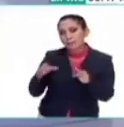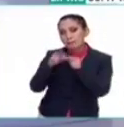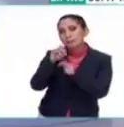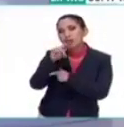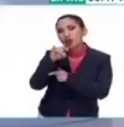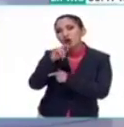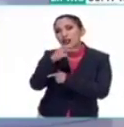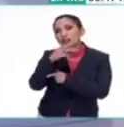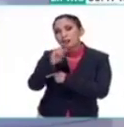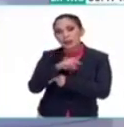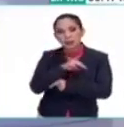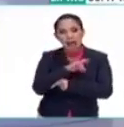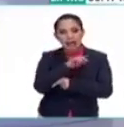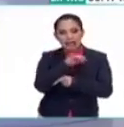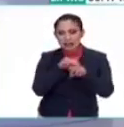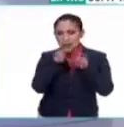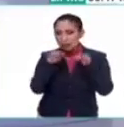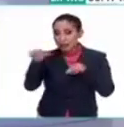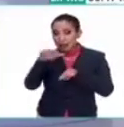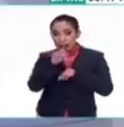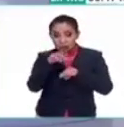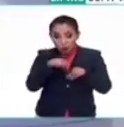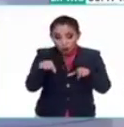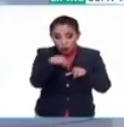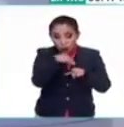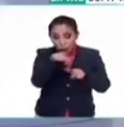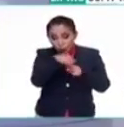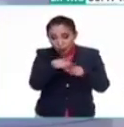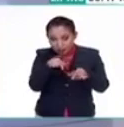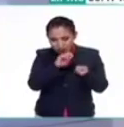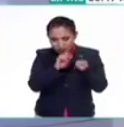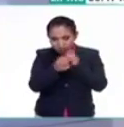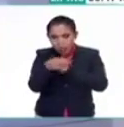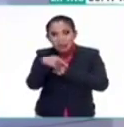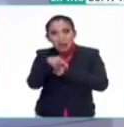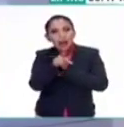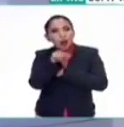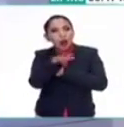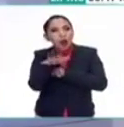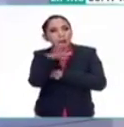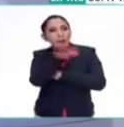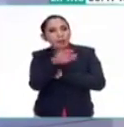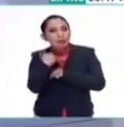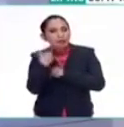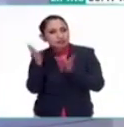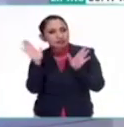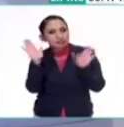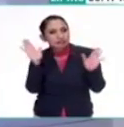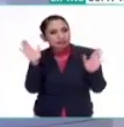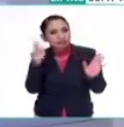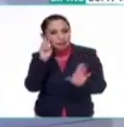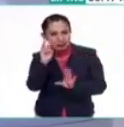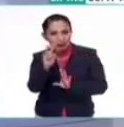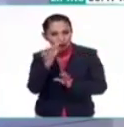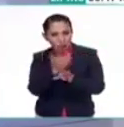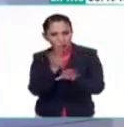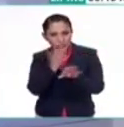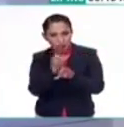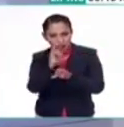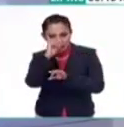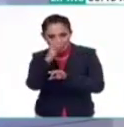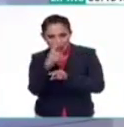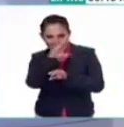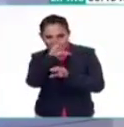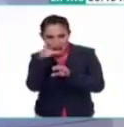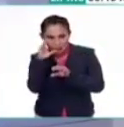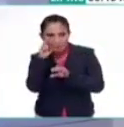la Malinche y Cantona está en esta zona de transición, pero con un ambiente extraordinario. Estamos viendo ahí en las imágenes